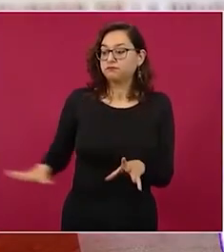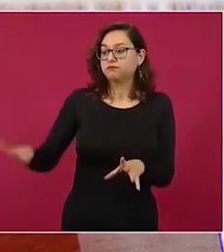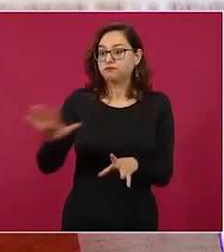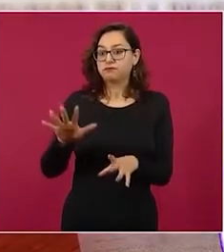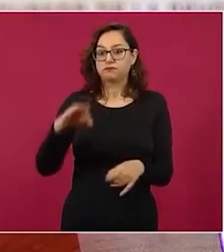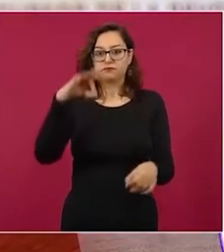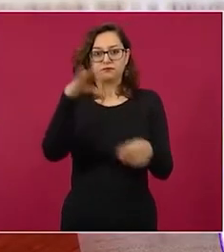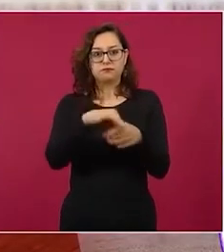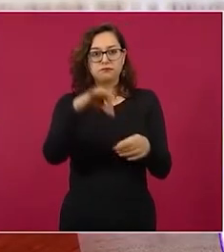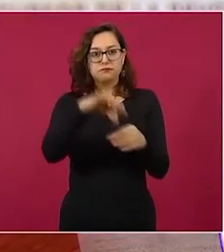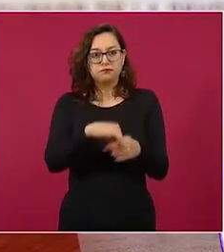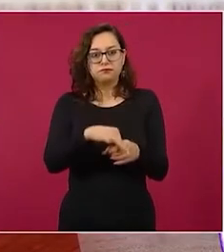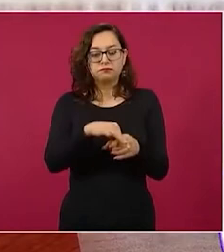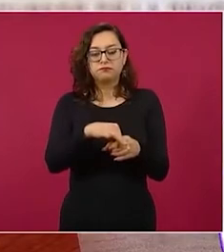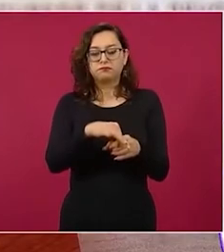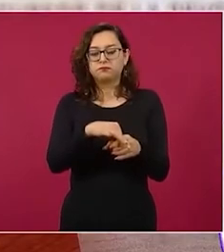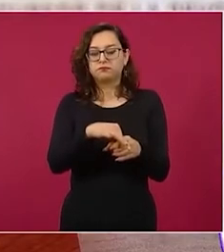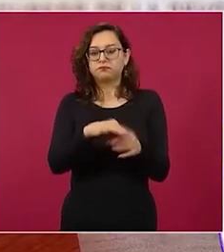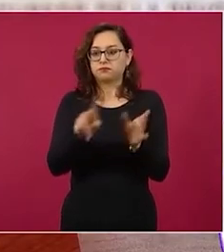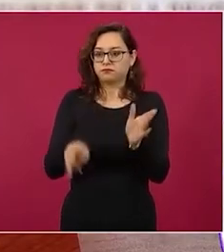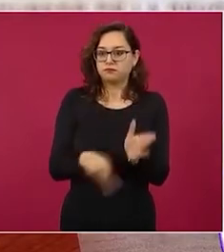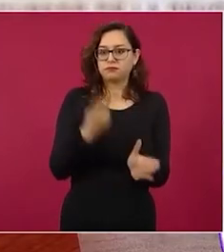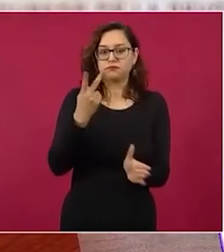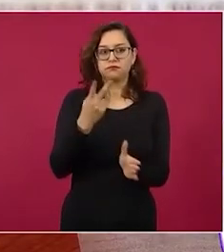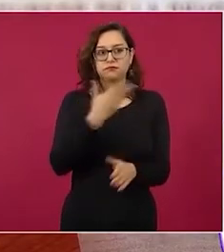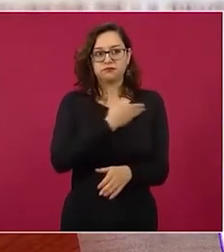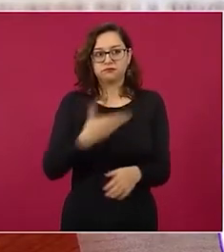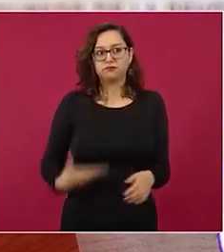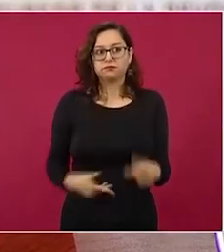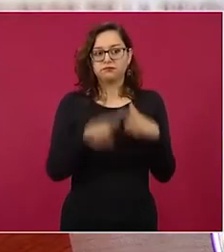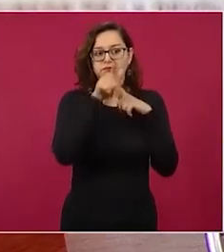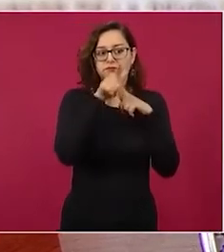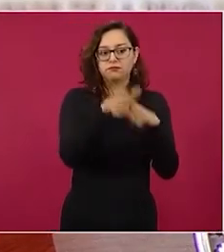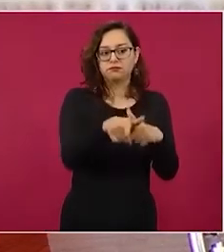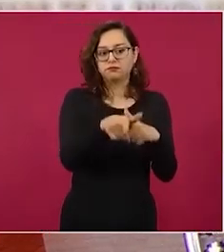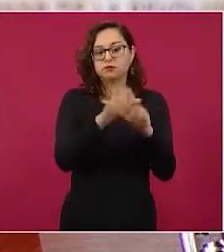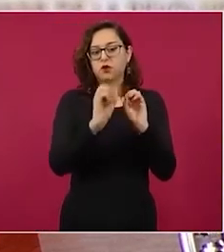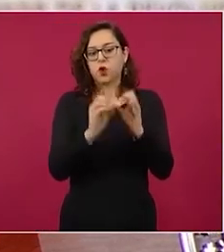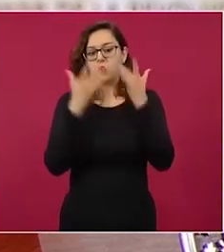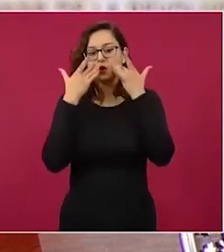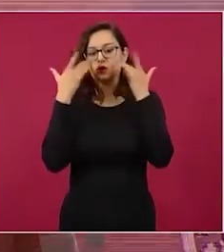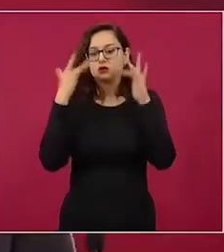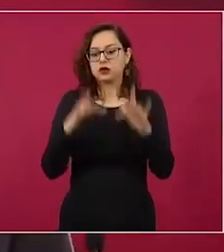porque están pensando hacia adelante